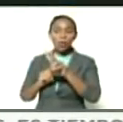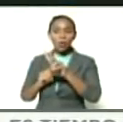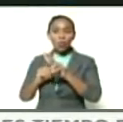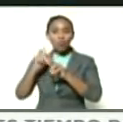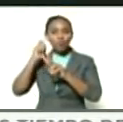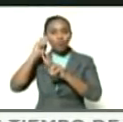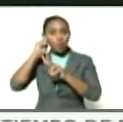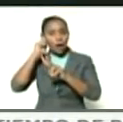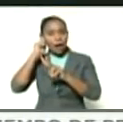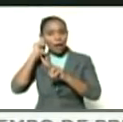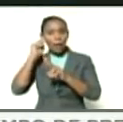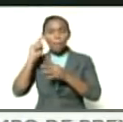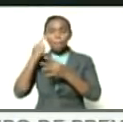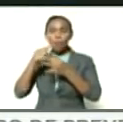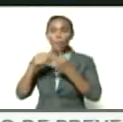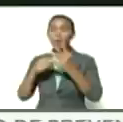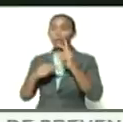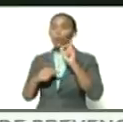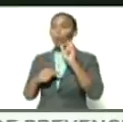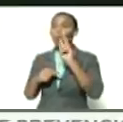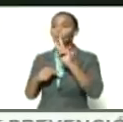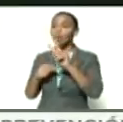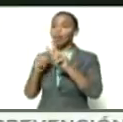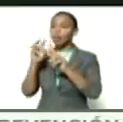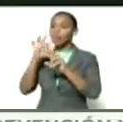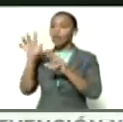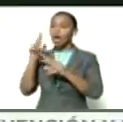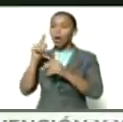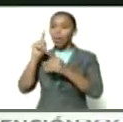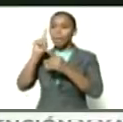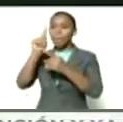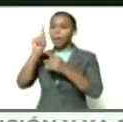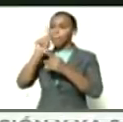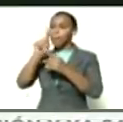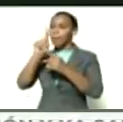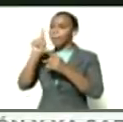Ana María Sánchez Richard Delgado